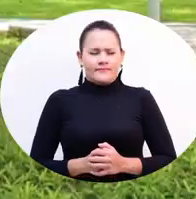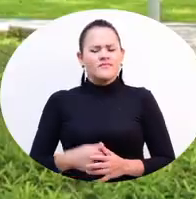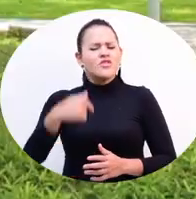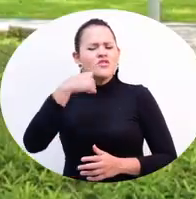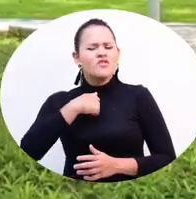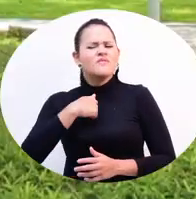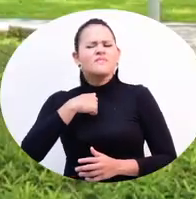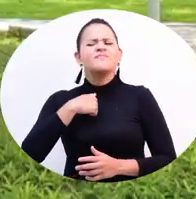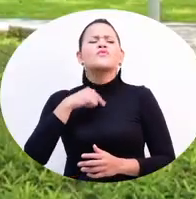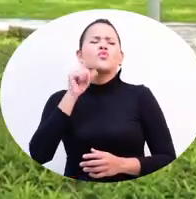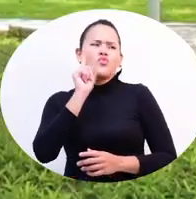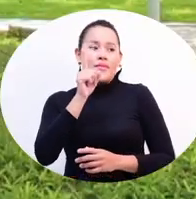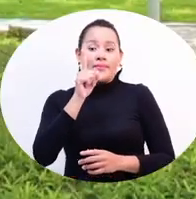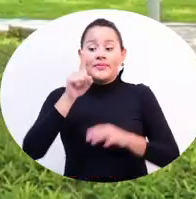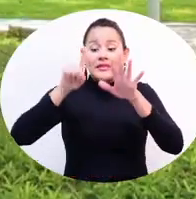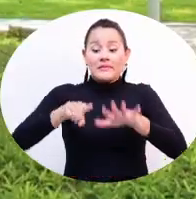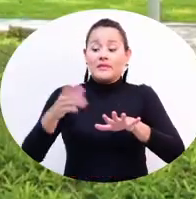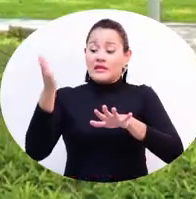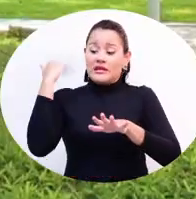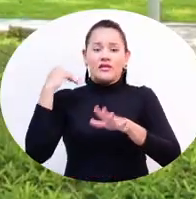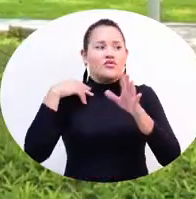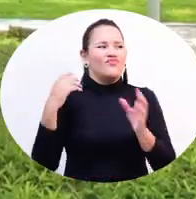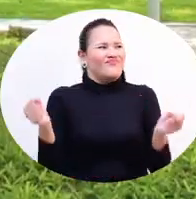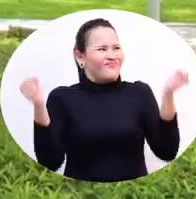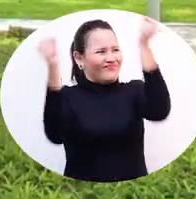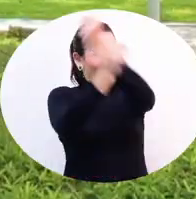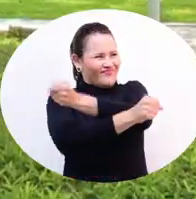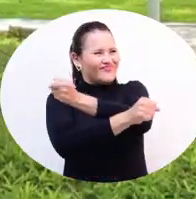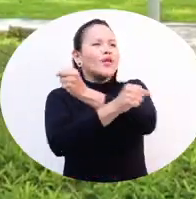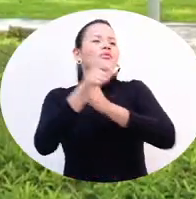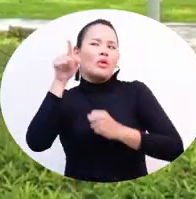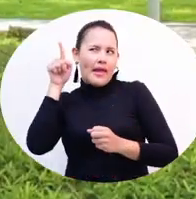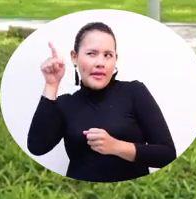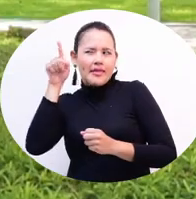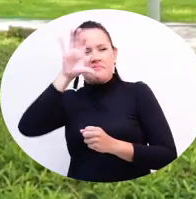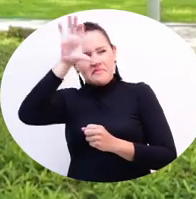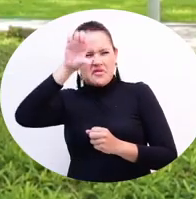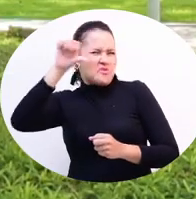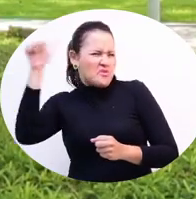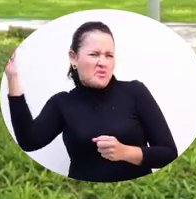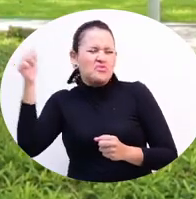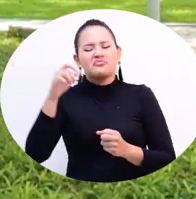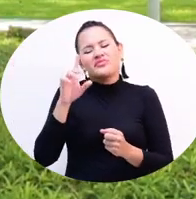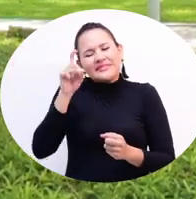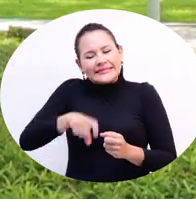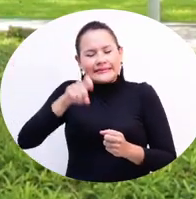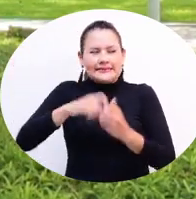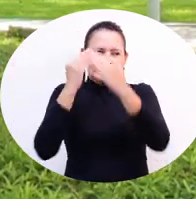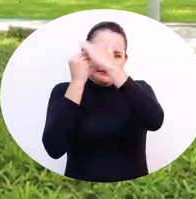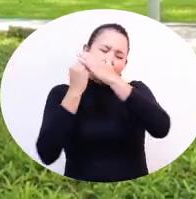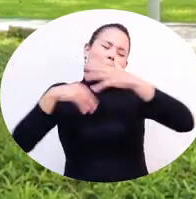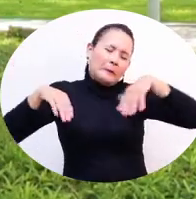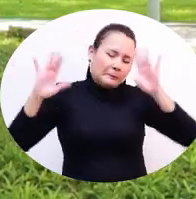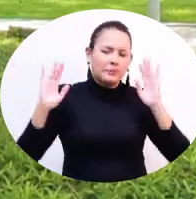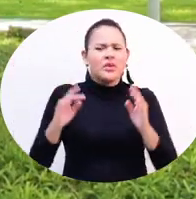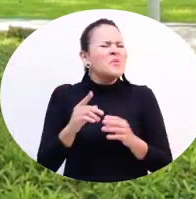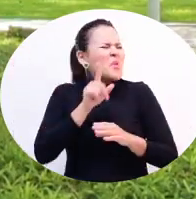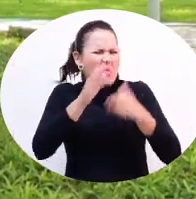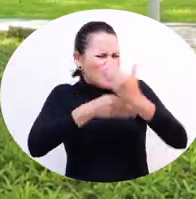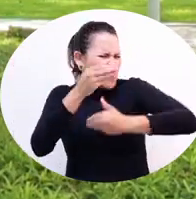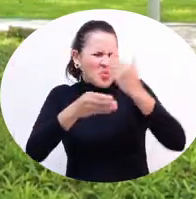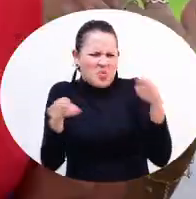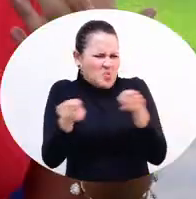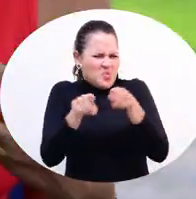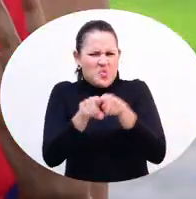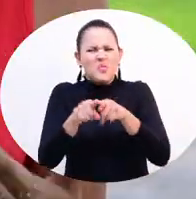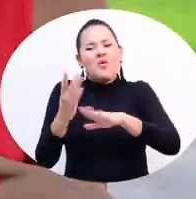Porque el semestre pasado estuve en intercambio y pues lo necesitaba hacerlo para poder graduarme este año. Es el mismo proceso, solamente que tú tienes